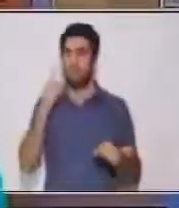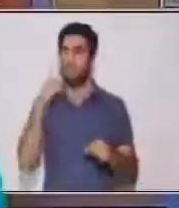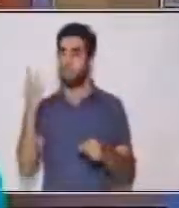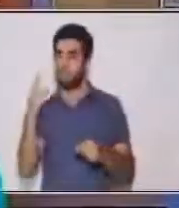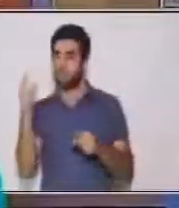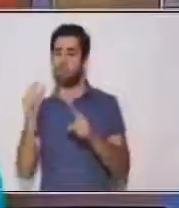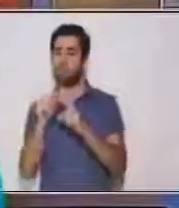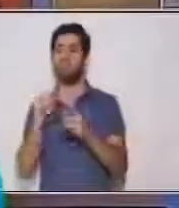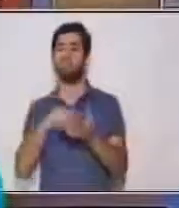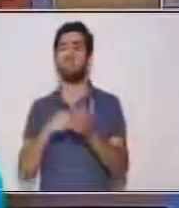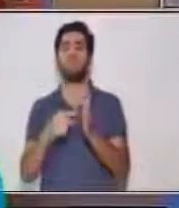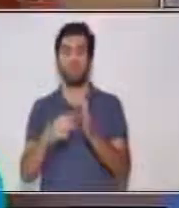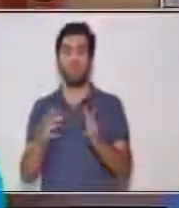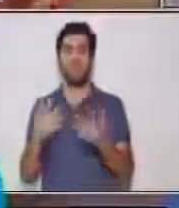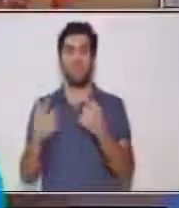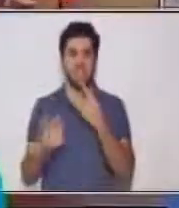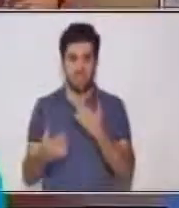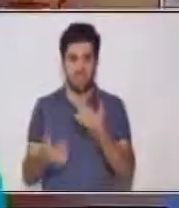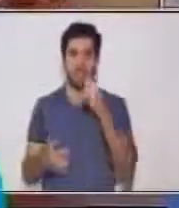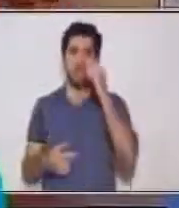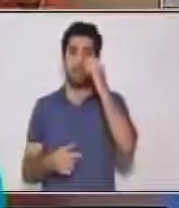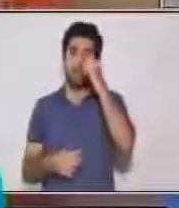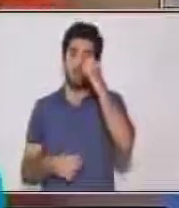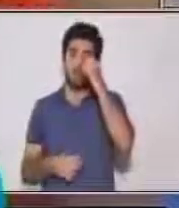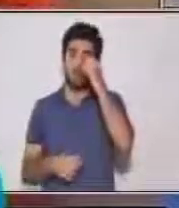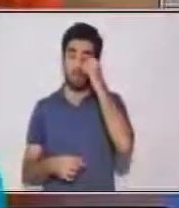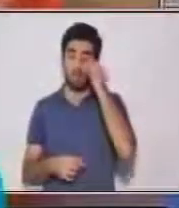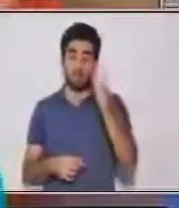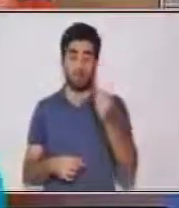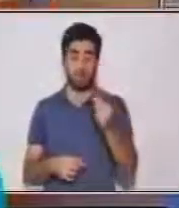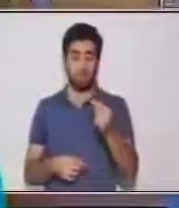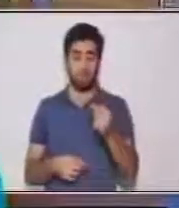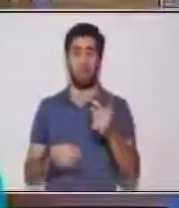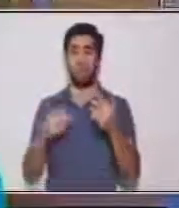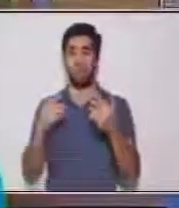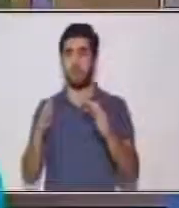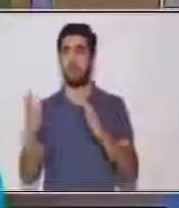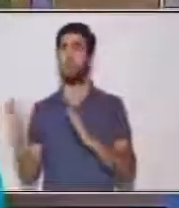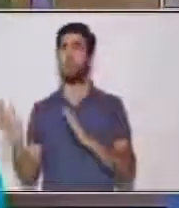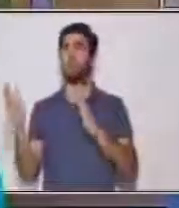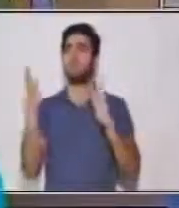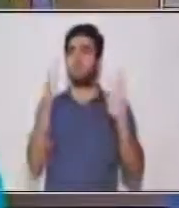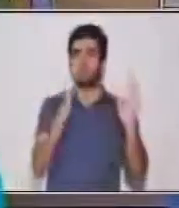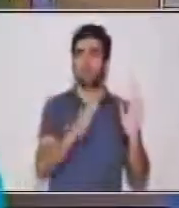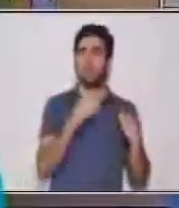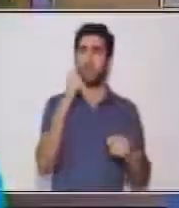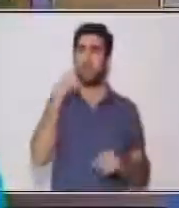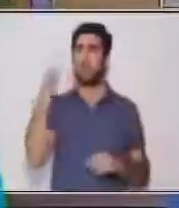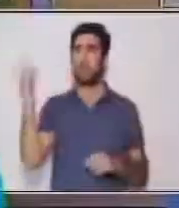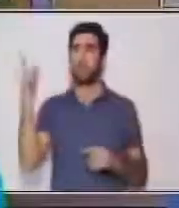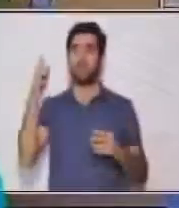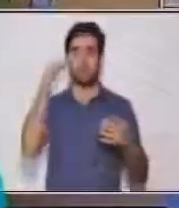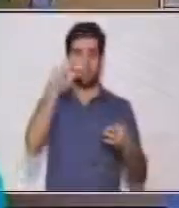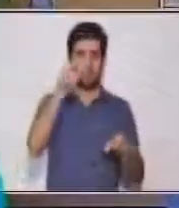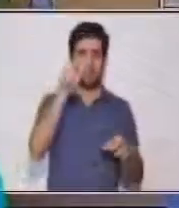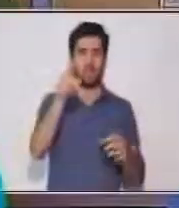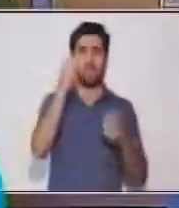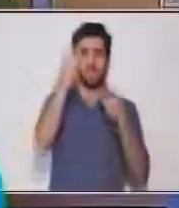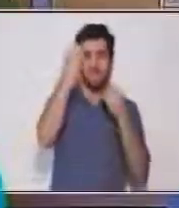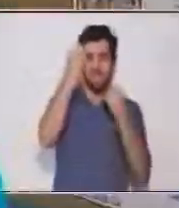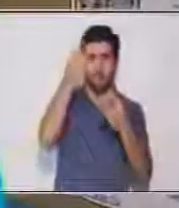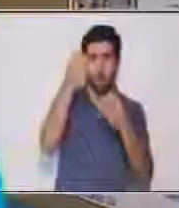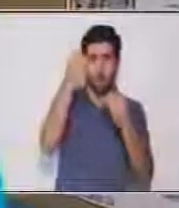ejemplos entonces de un texto informativo. Vamos a ver este texto